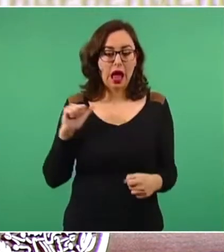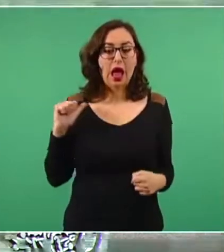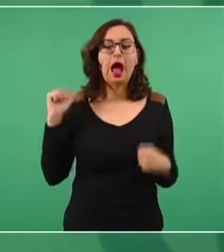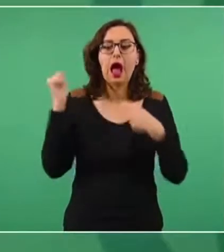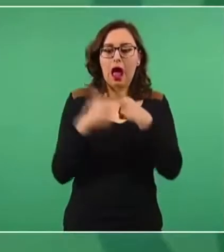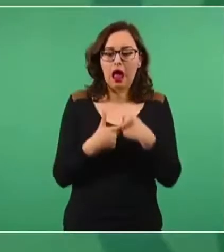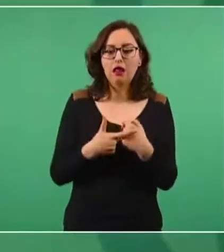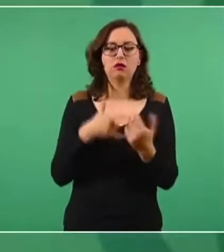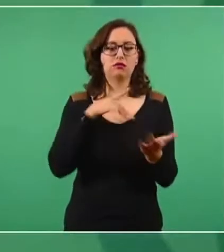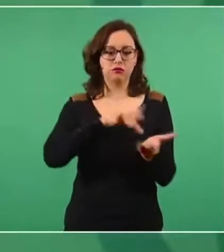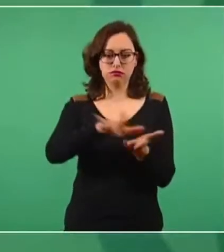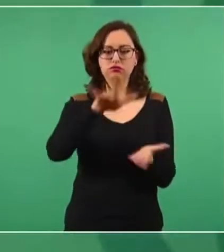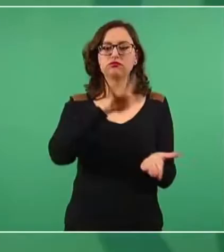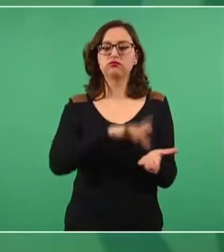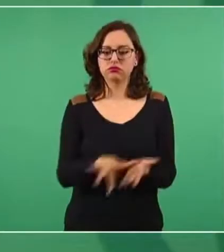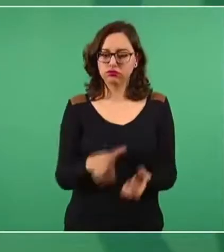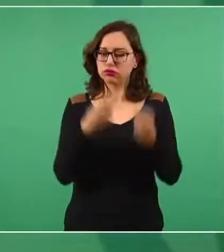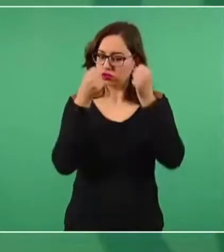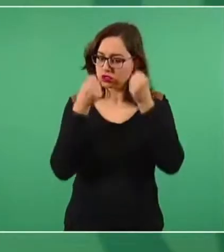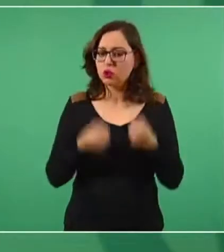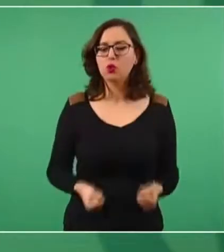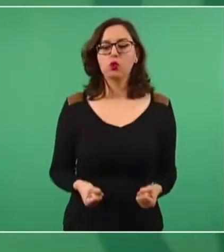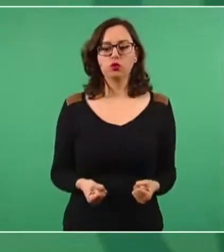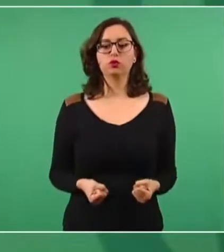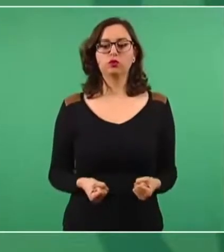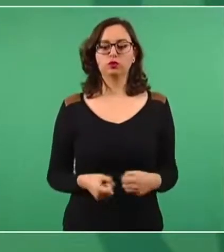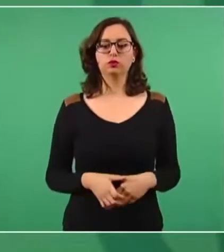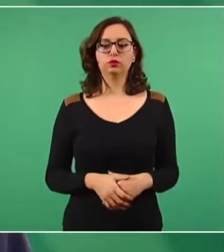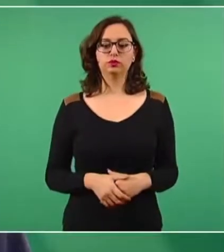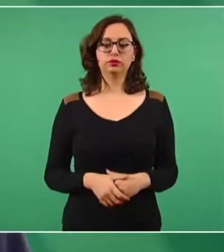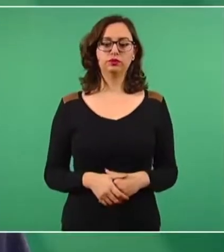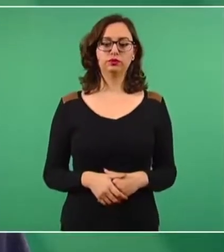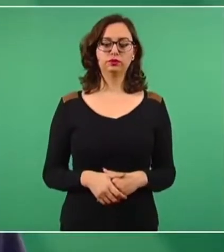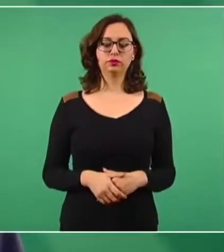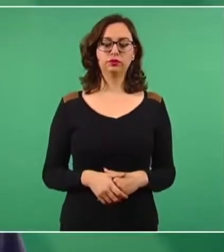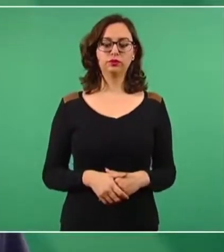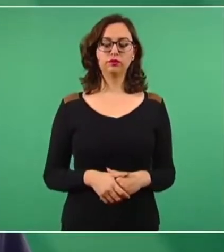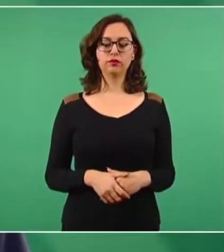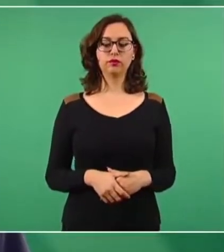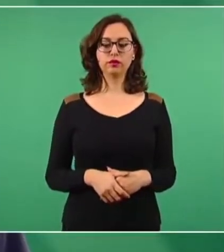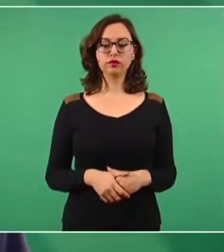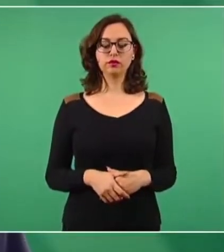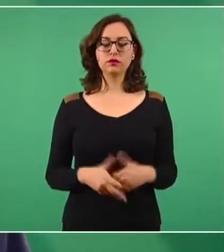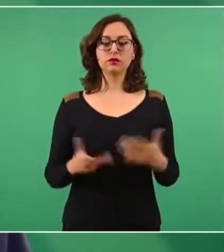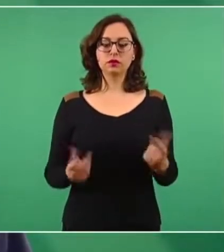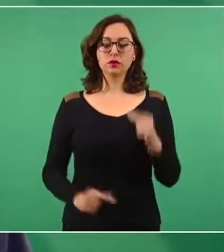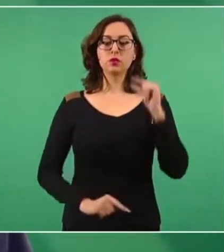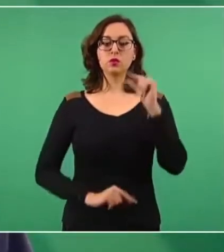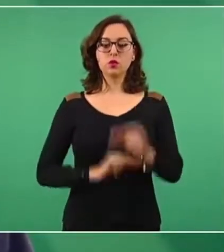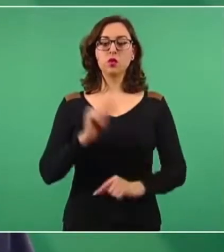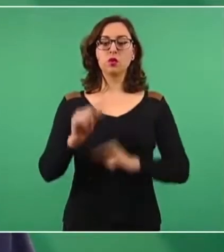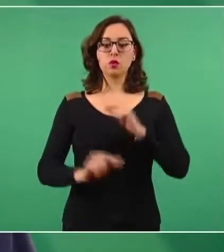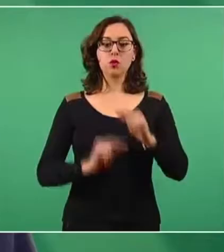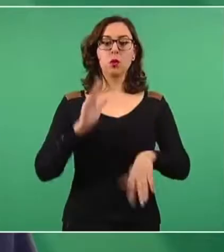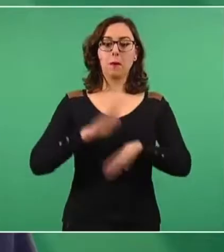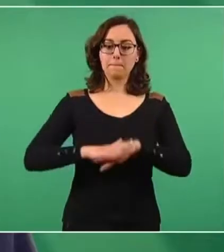sus apoyos. Y cada vez van a ser más.